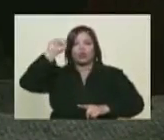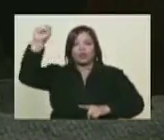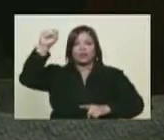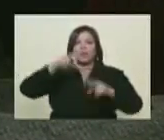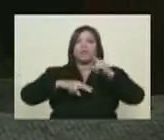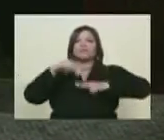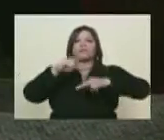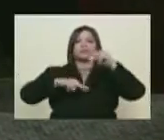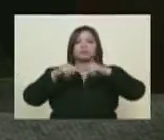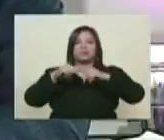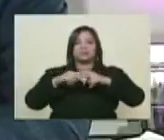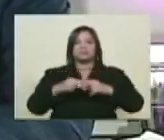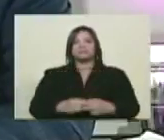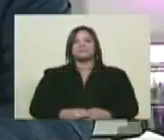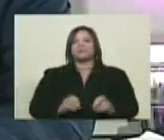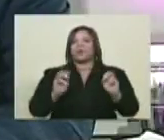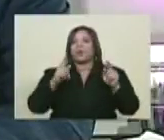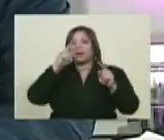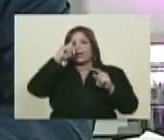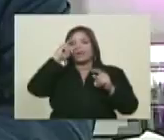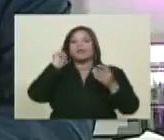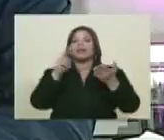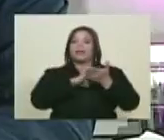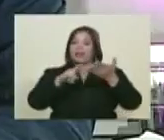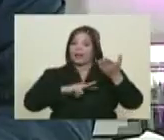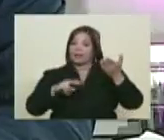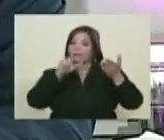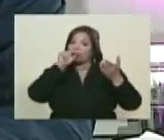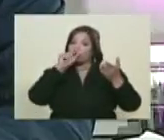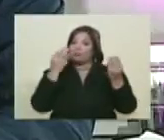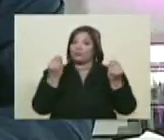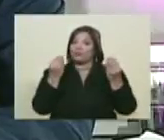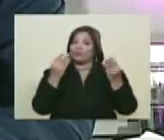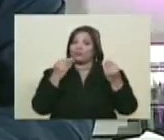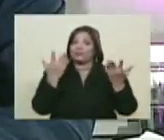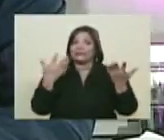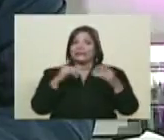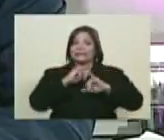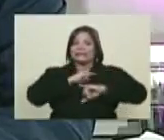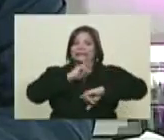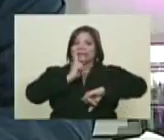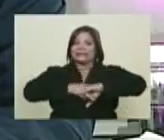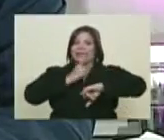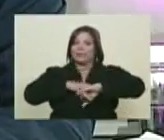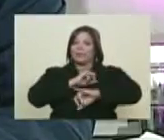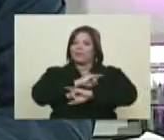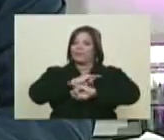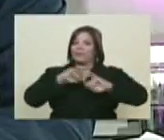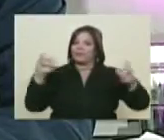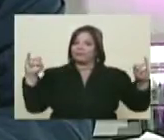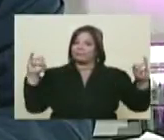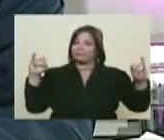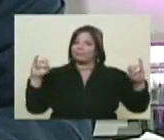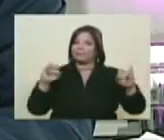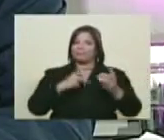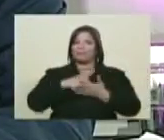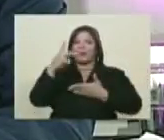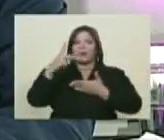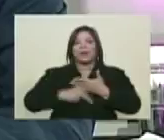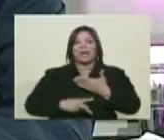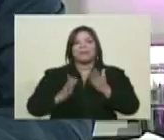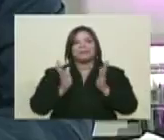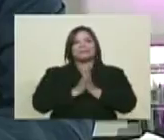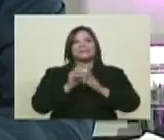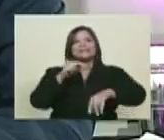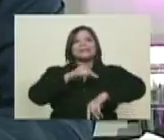Venezuela. Bueno, Alejandro, pudiera seguir leyendo los comentarios que te hacen por las redes, pero ya se acabó el espacio del programa, así que te doy